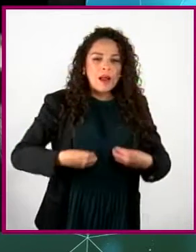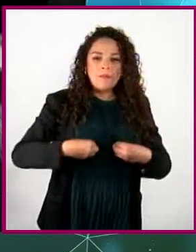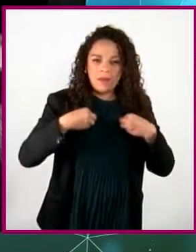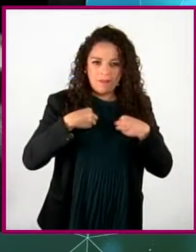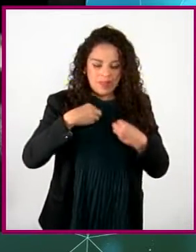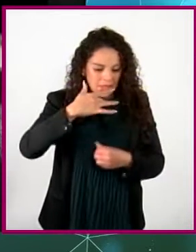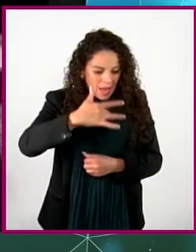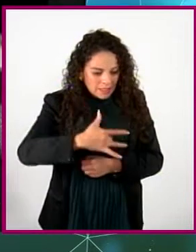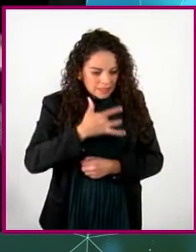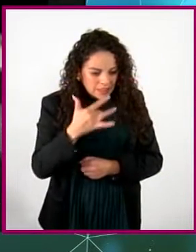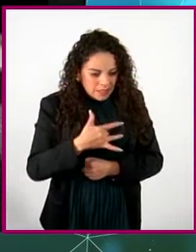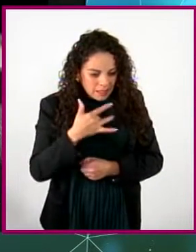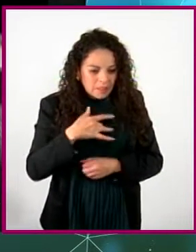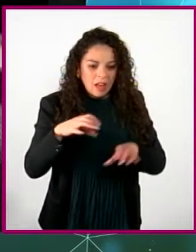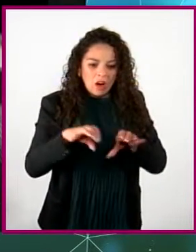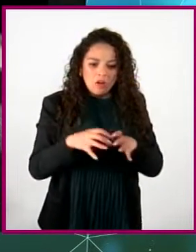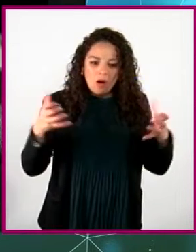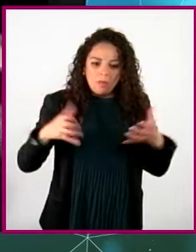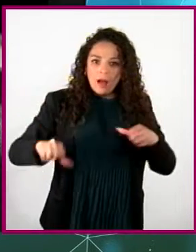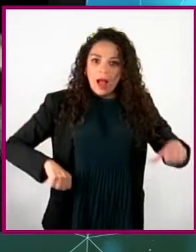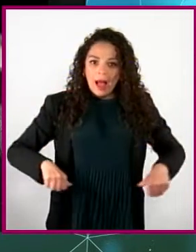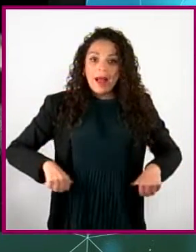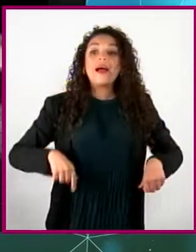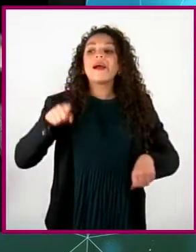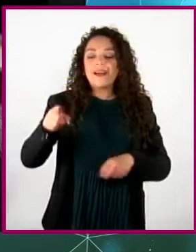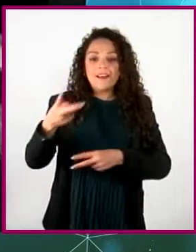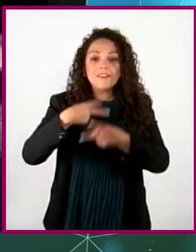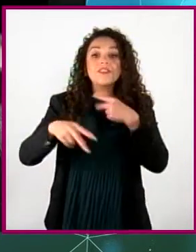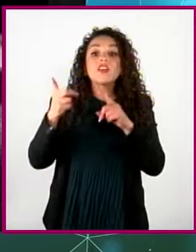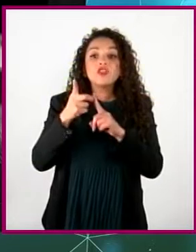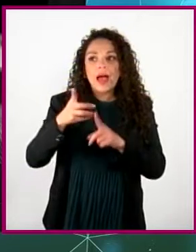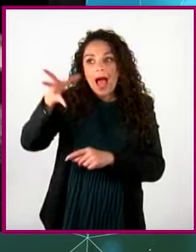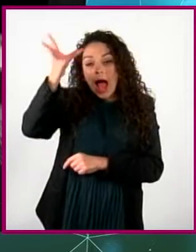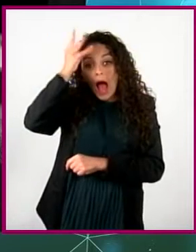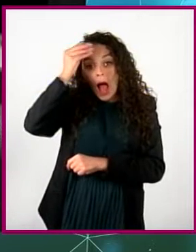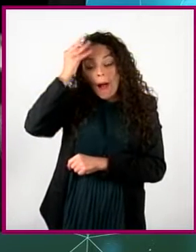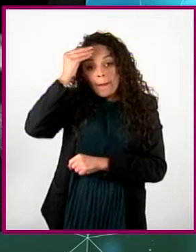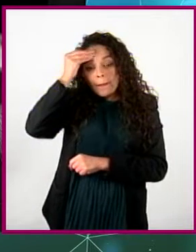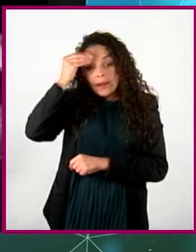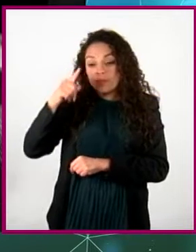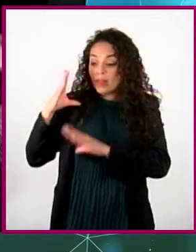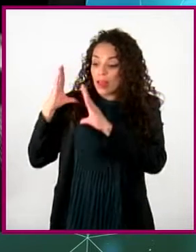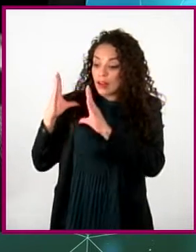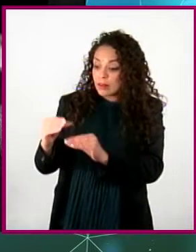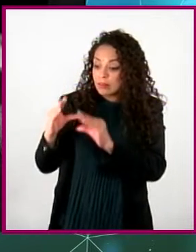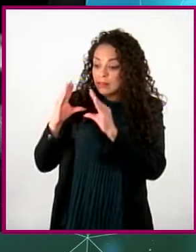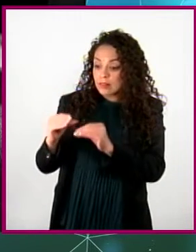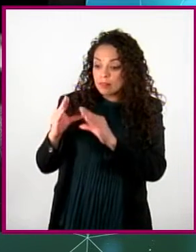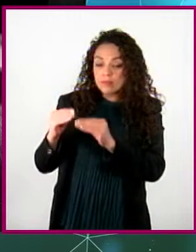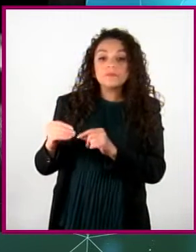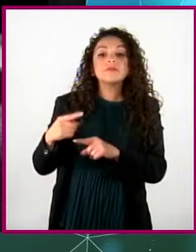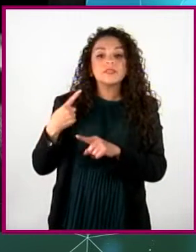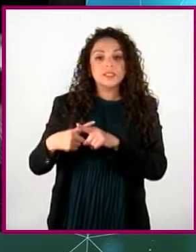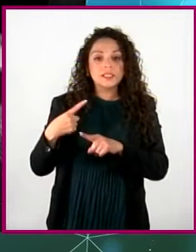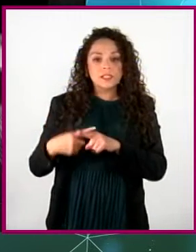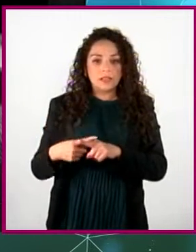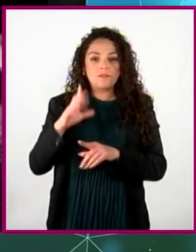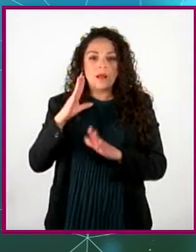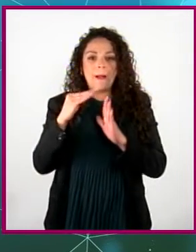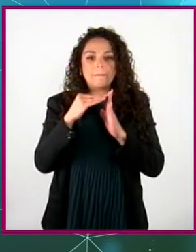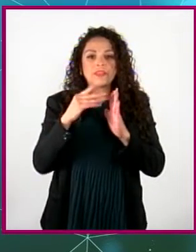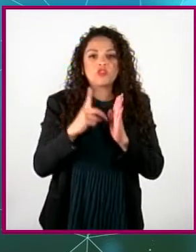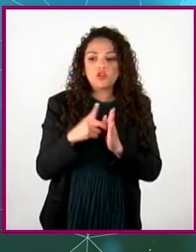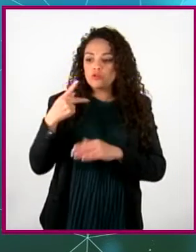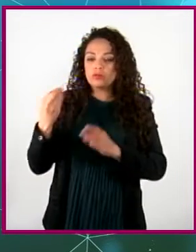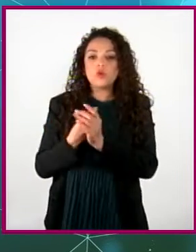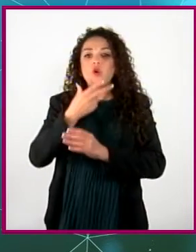y esa manera de actuar es aprendida. Los hombres fueron criados y educados, socializados bajo un mismo modelo de ser hombre.